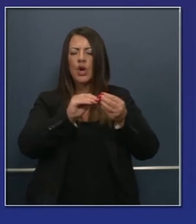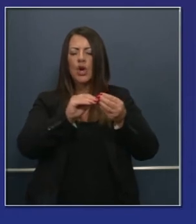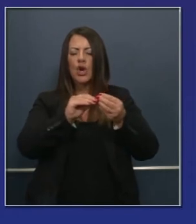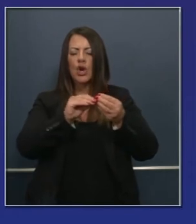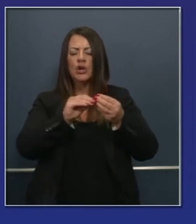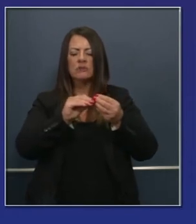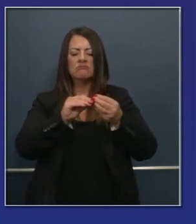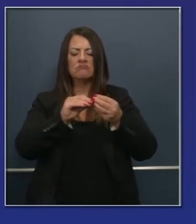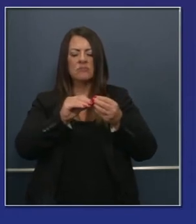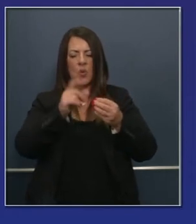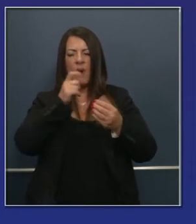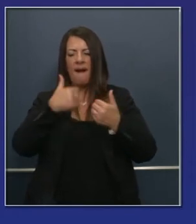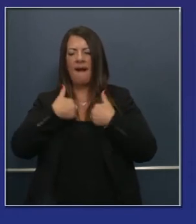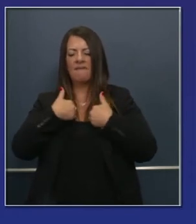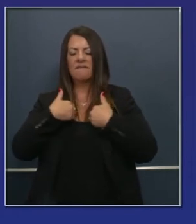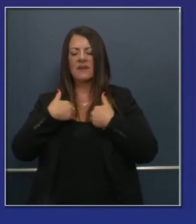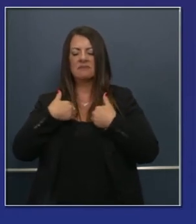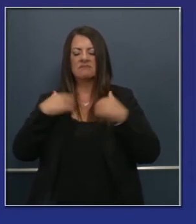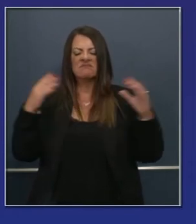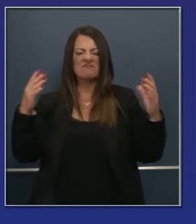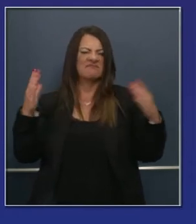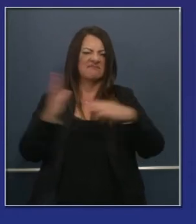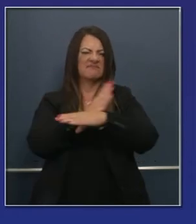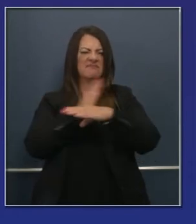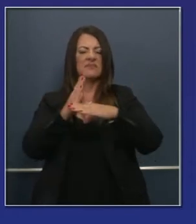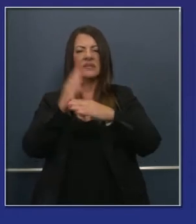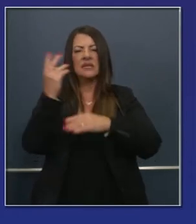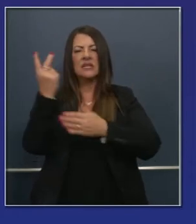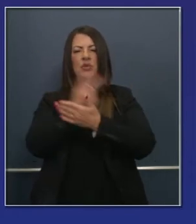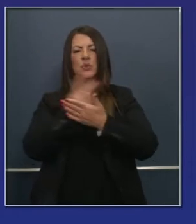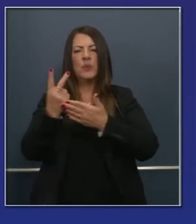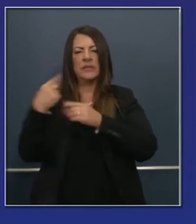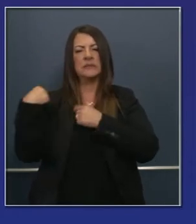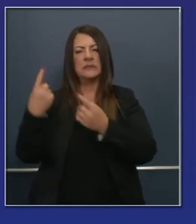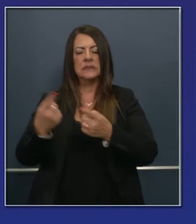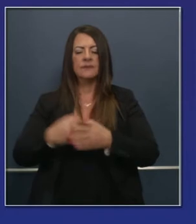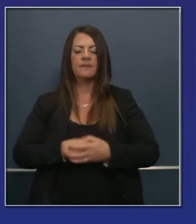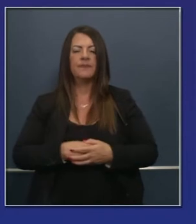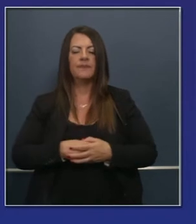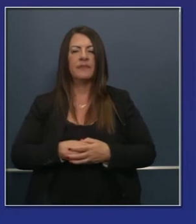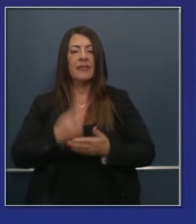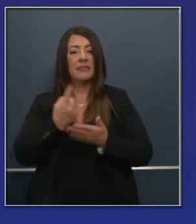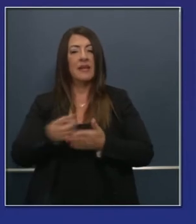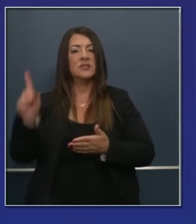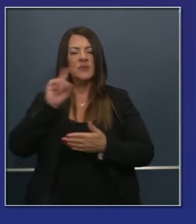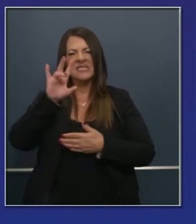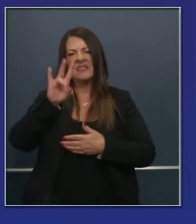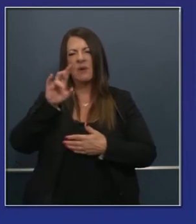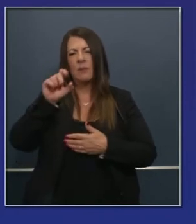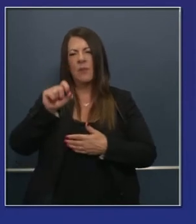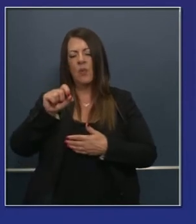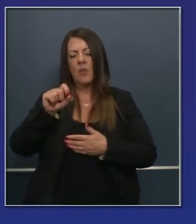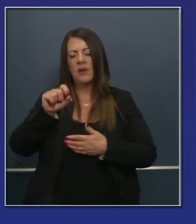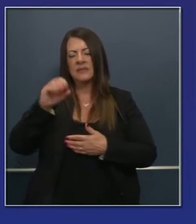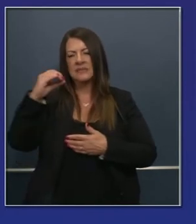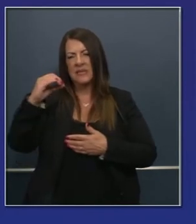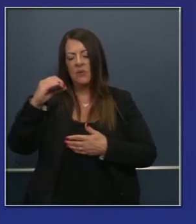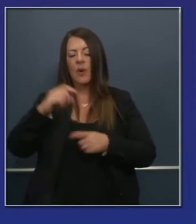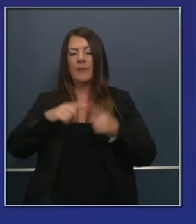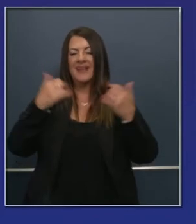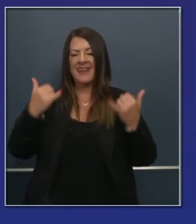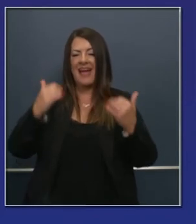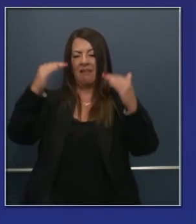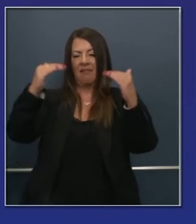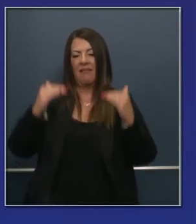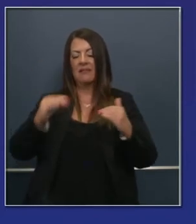Eso es a través de los últimos 14 días. La última vez presenté la tasa de positividad que era 7.0% y hoy en día